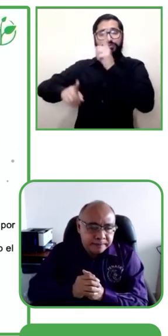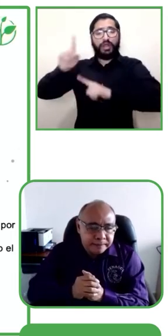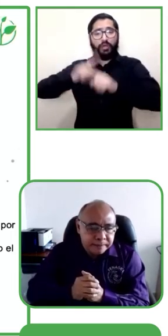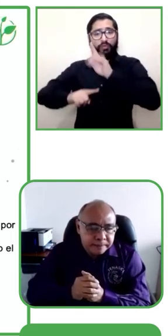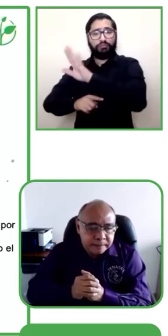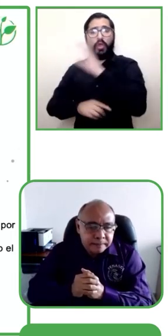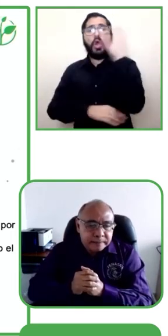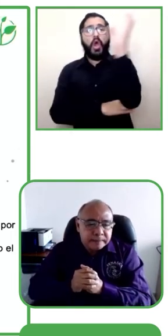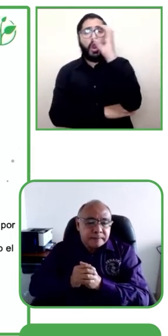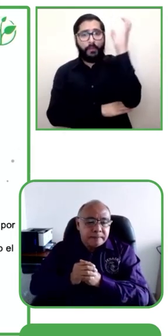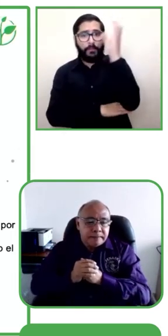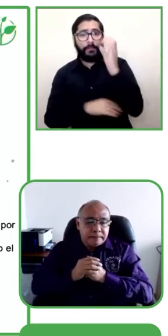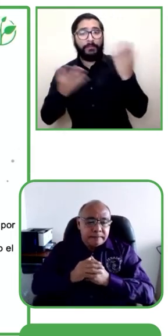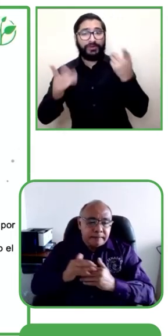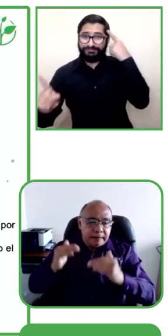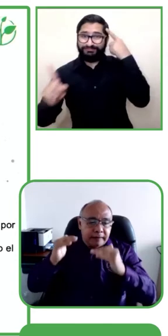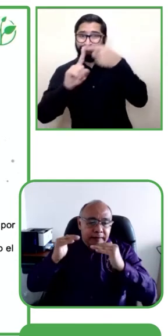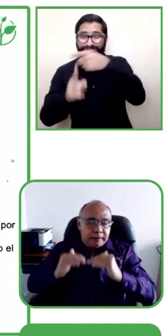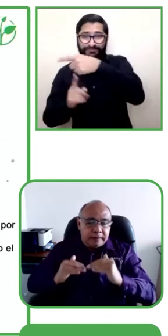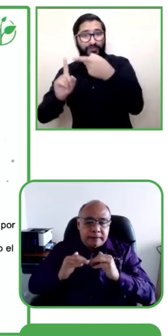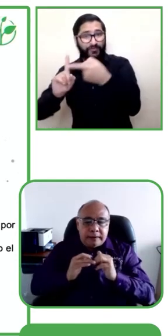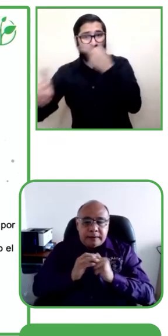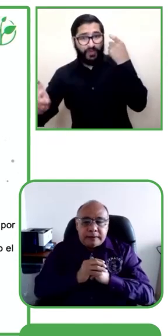de Colombia totalmente gratis también.